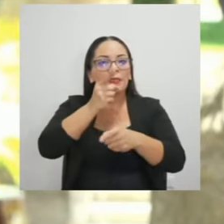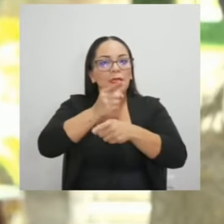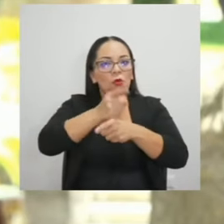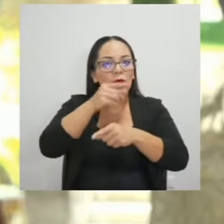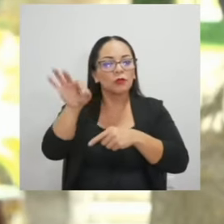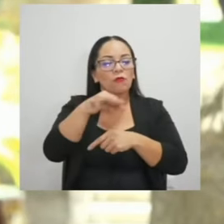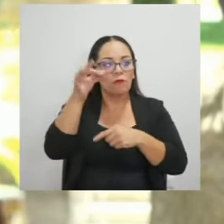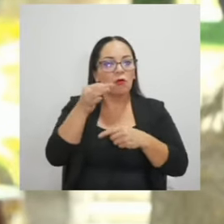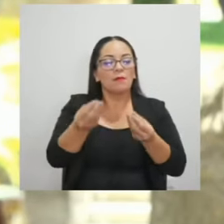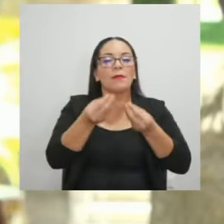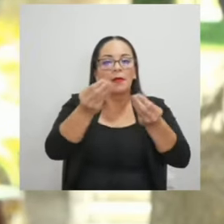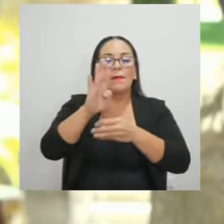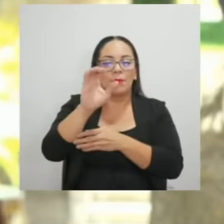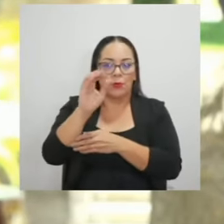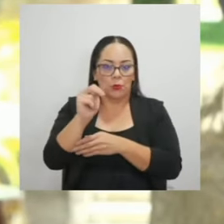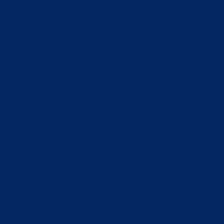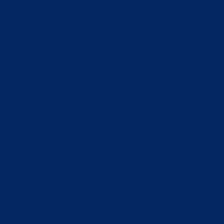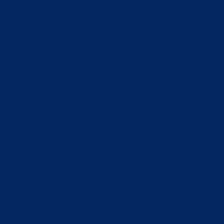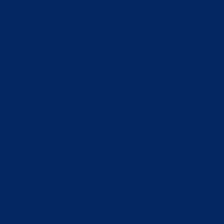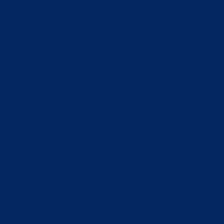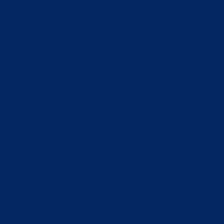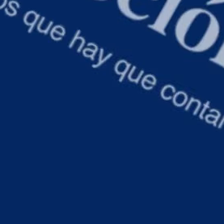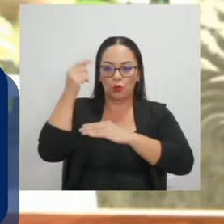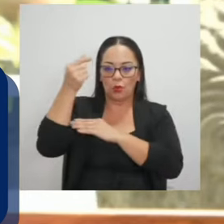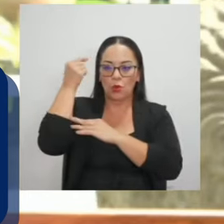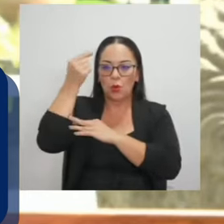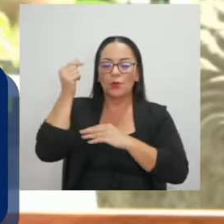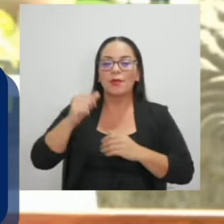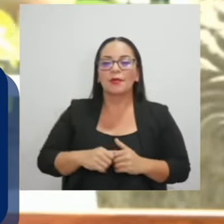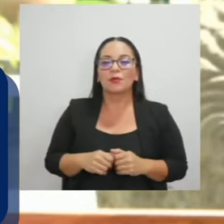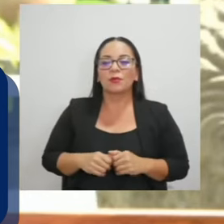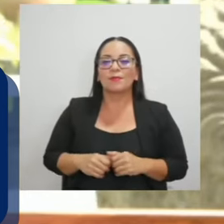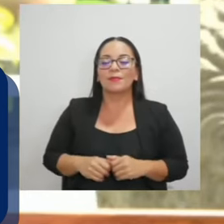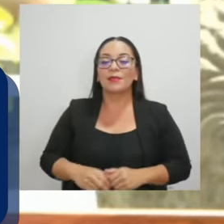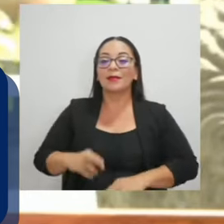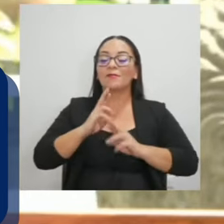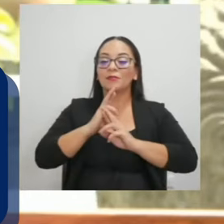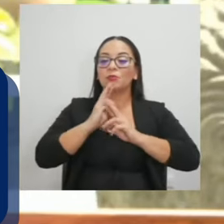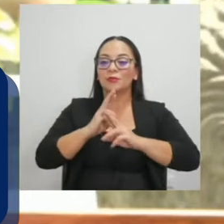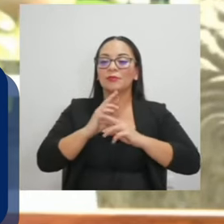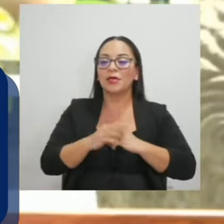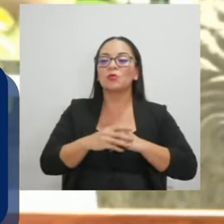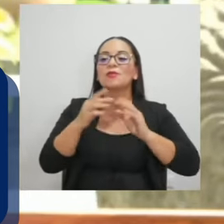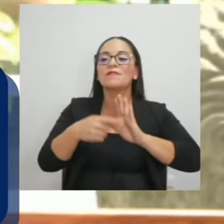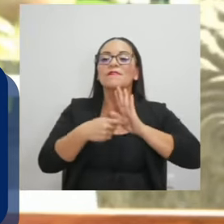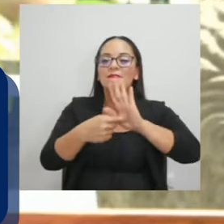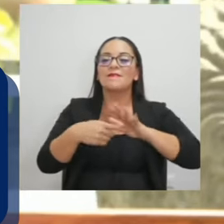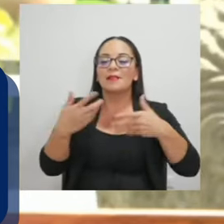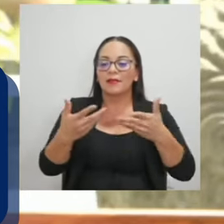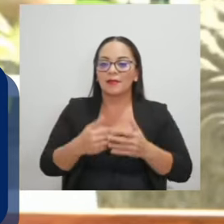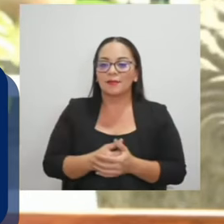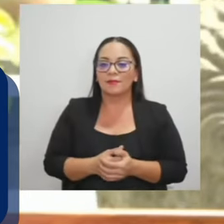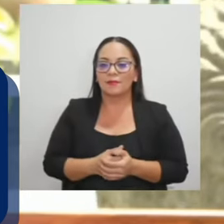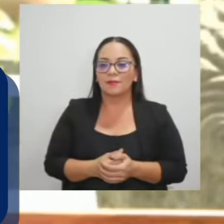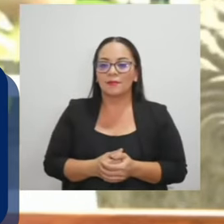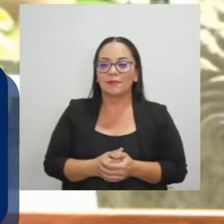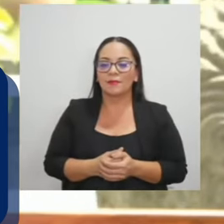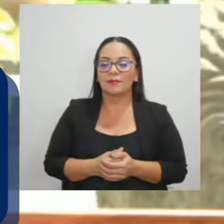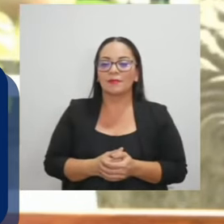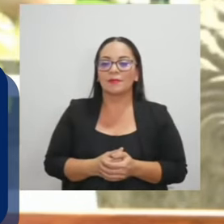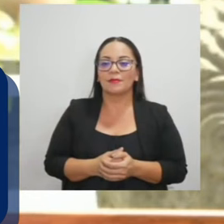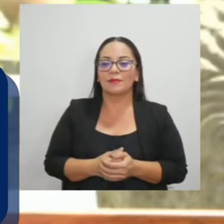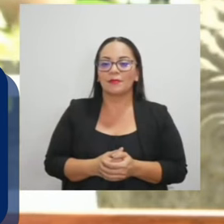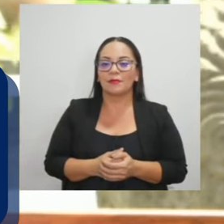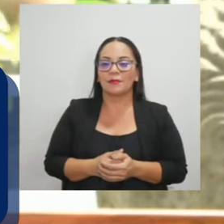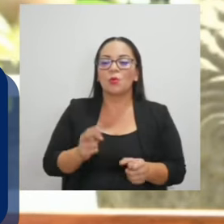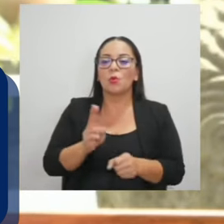para tener acceso al bono. Los resultados lo que reflejan es un uso eficiente de los